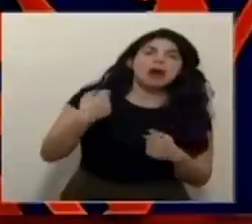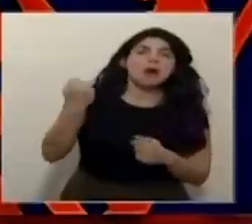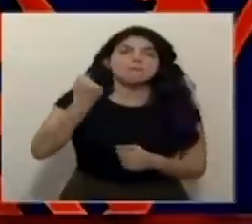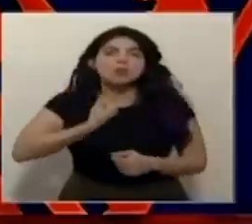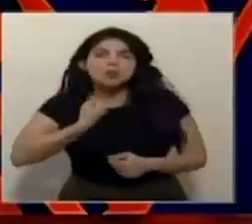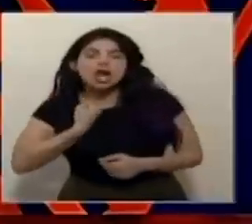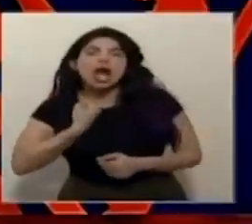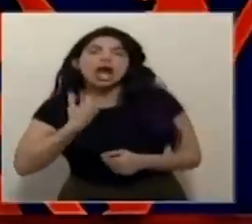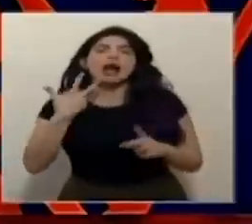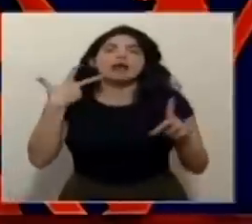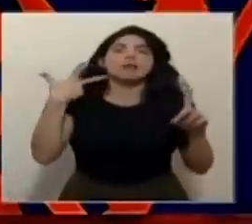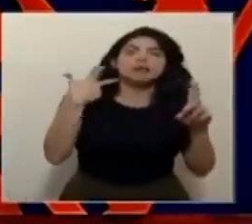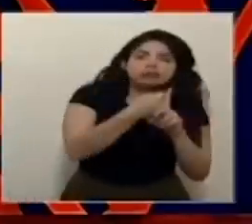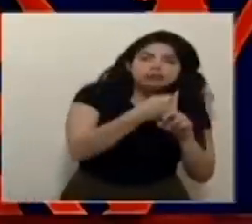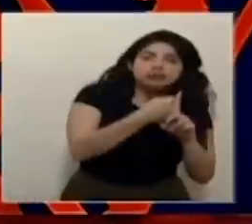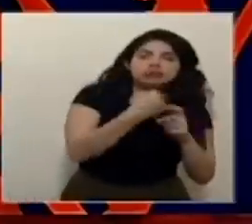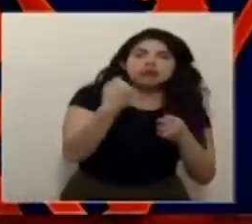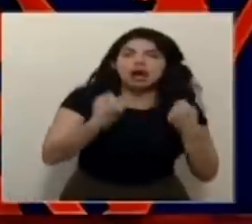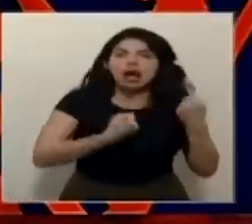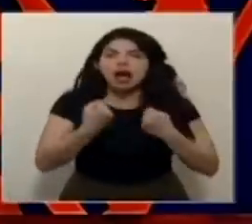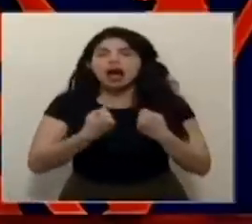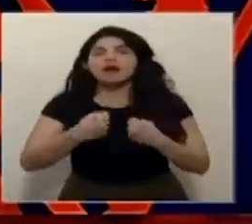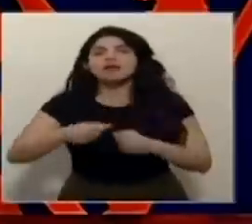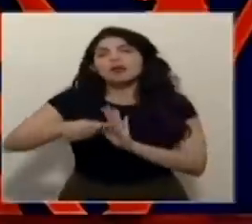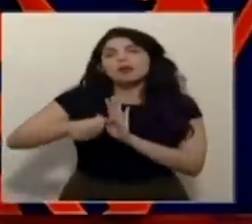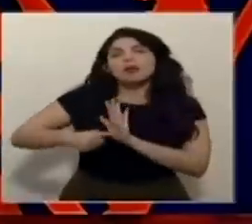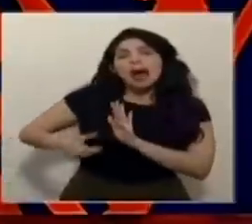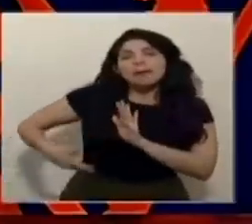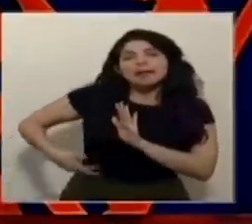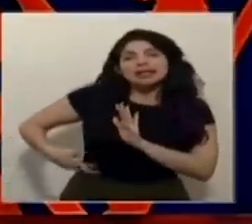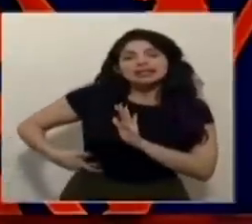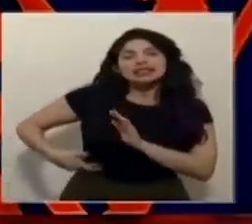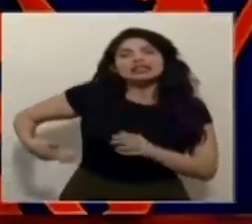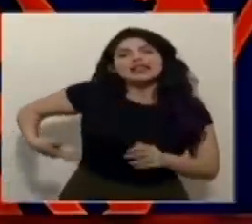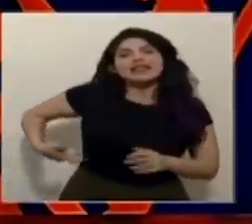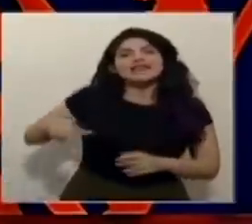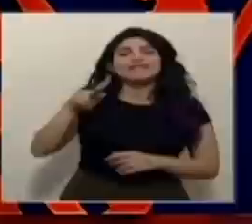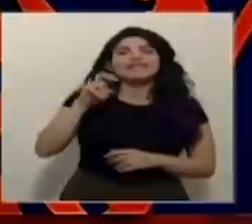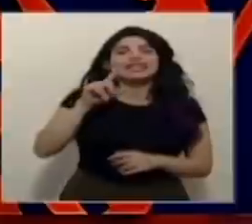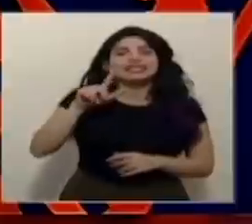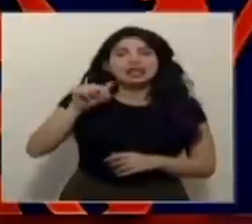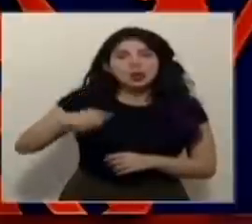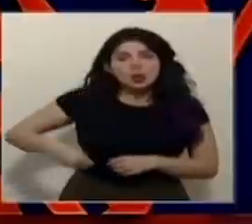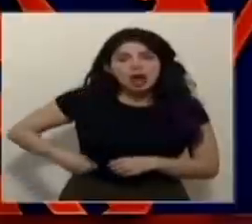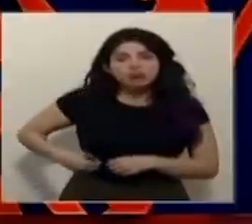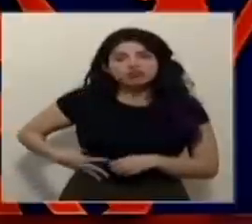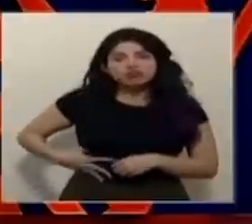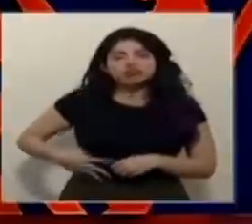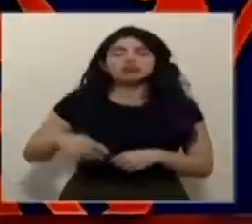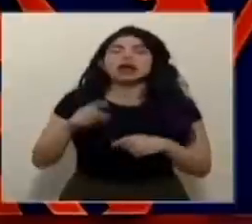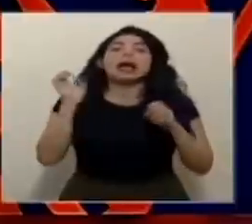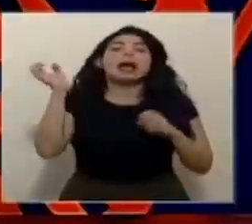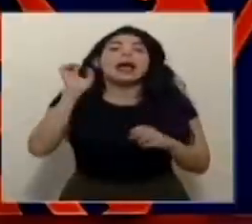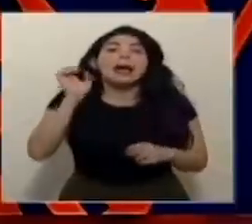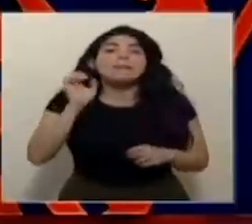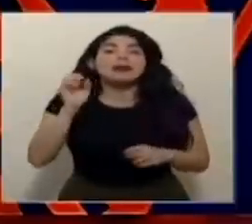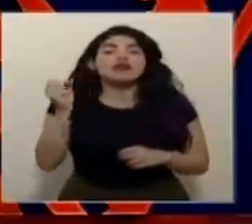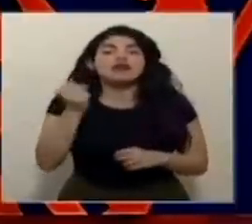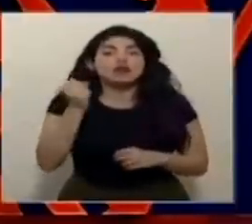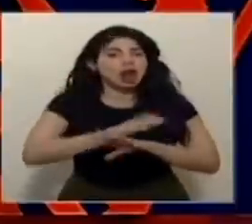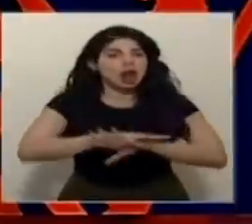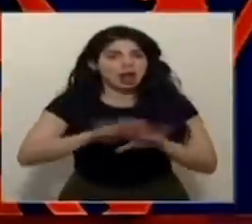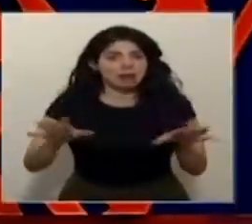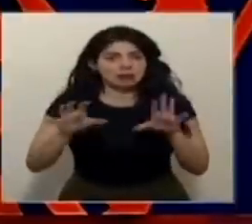apuñaleados, accidentes de tránsito, apendicitis, vesículas perforadas, pero emergencias de verdad. ¿Qué implica esto?